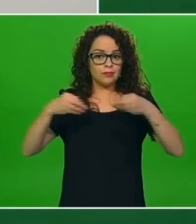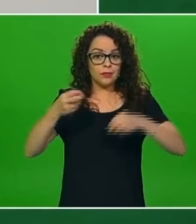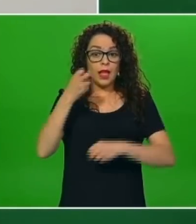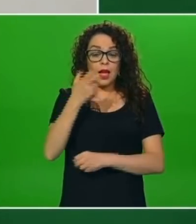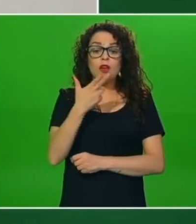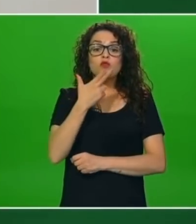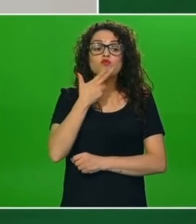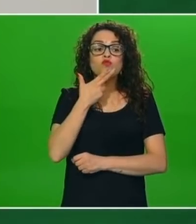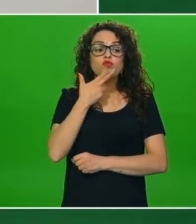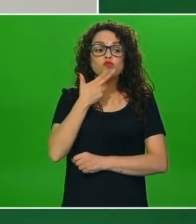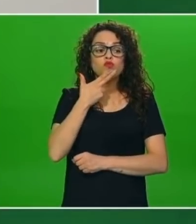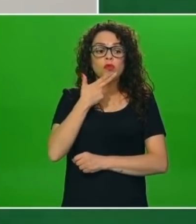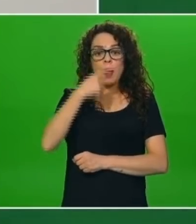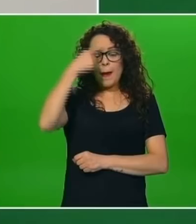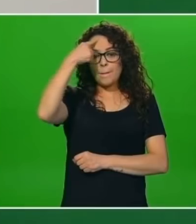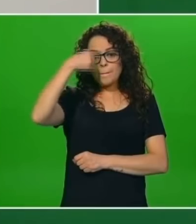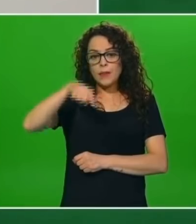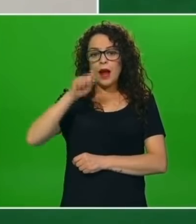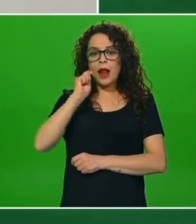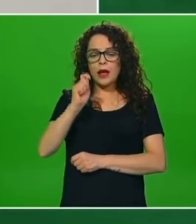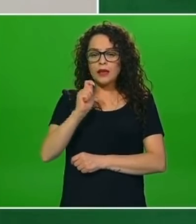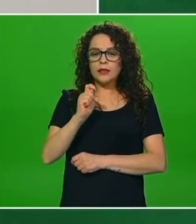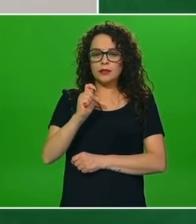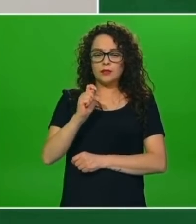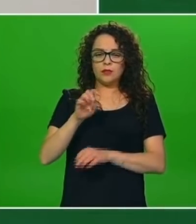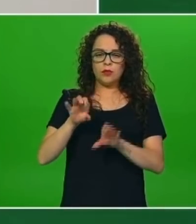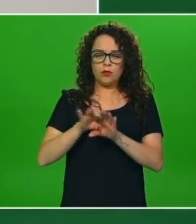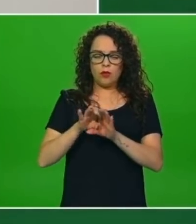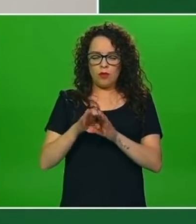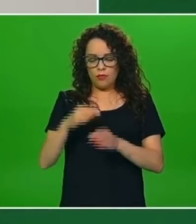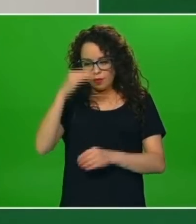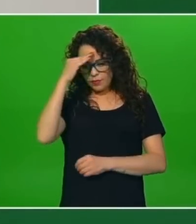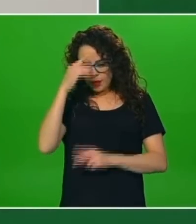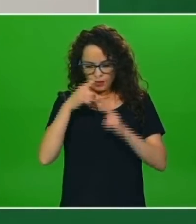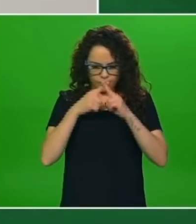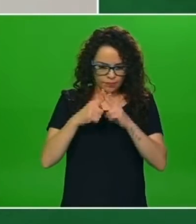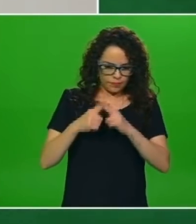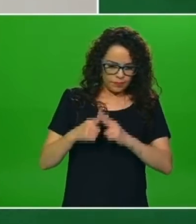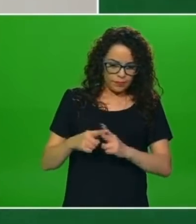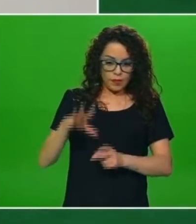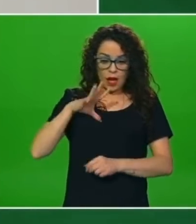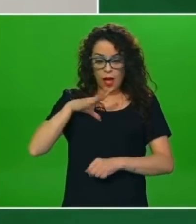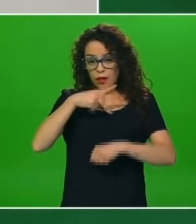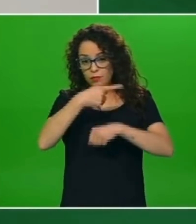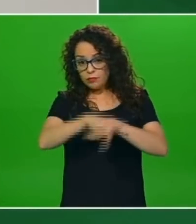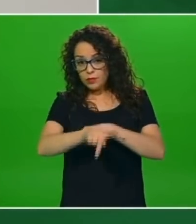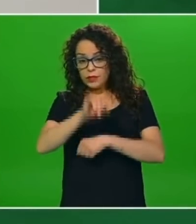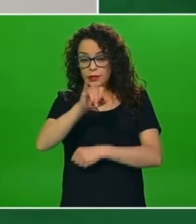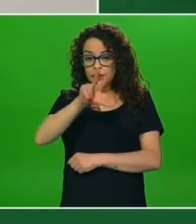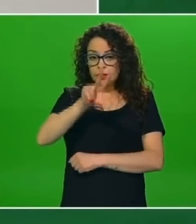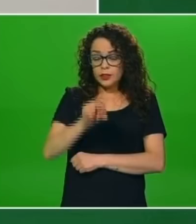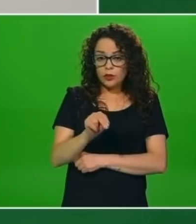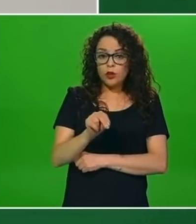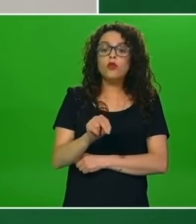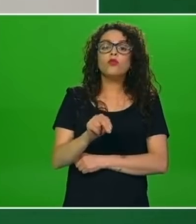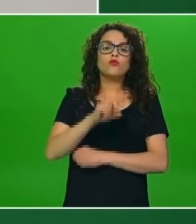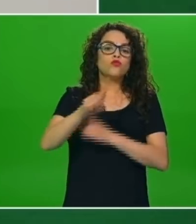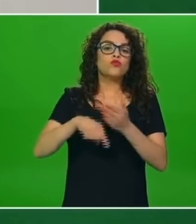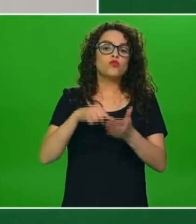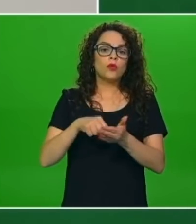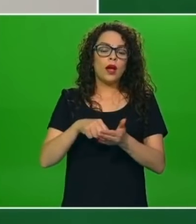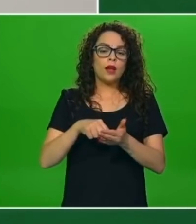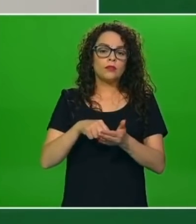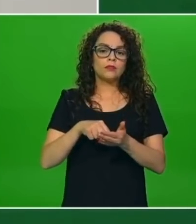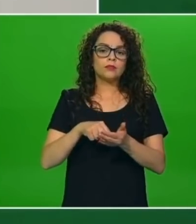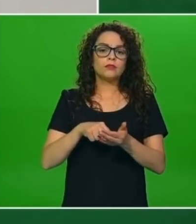predictor y un medidor del riesgo que tiene un área determinada en el país mexicano, en este